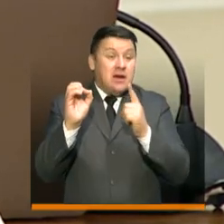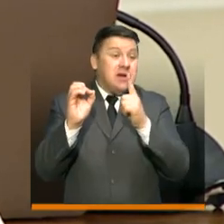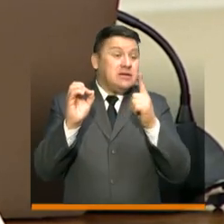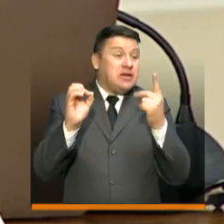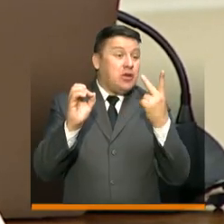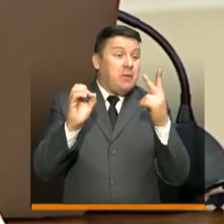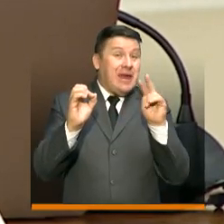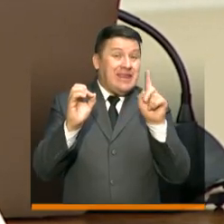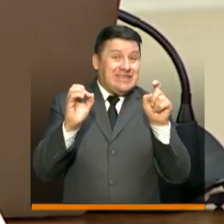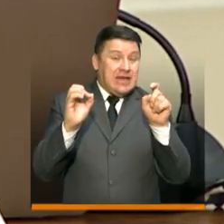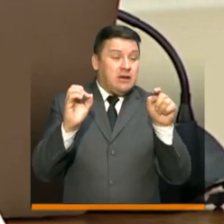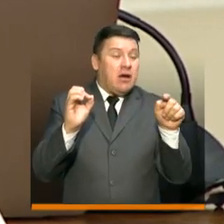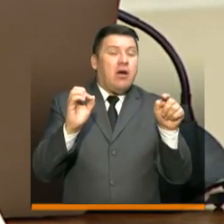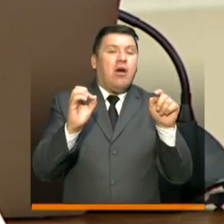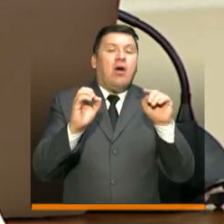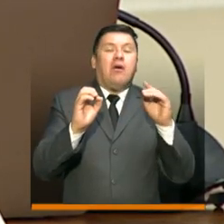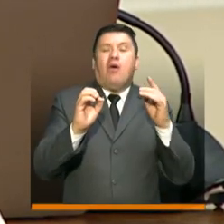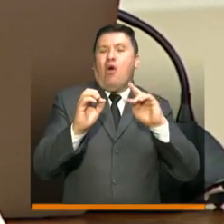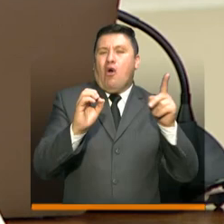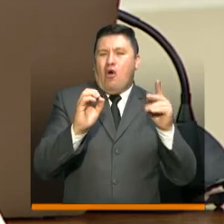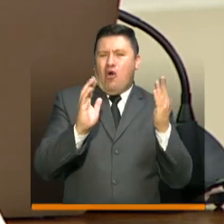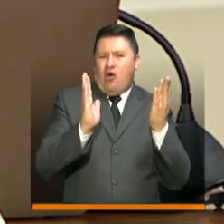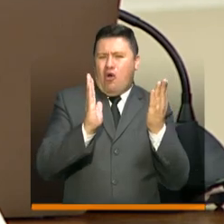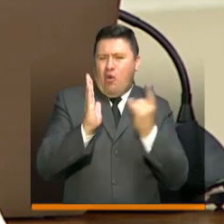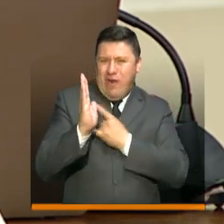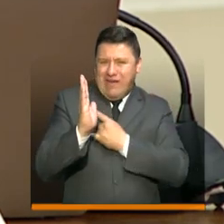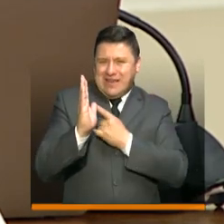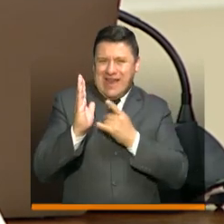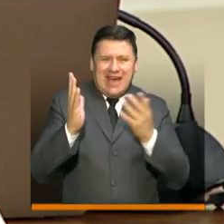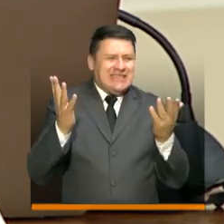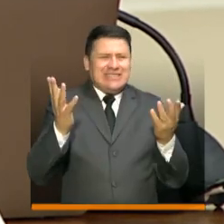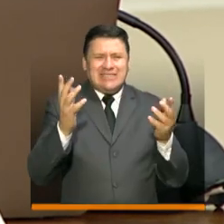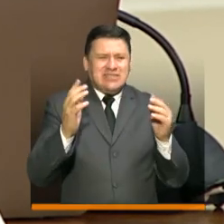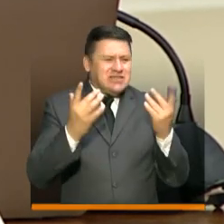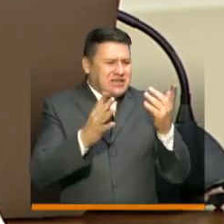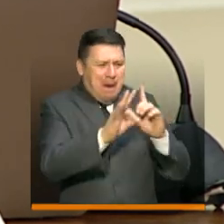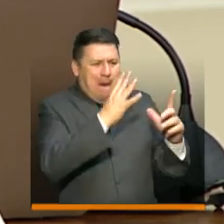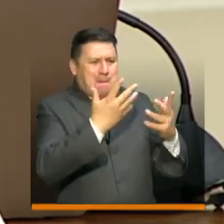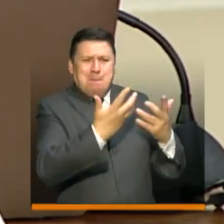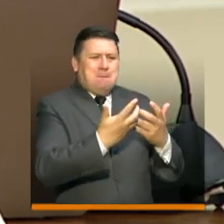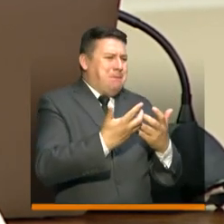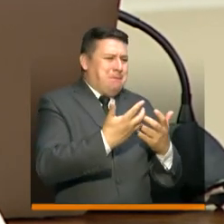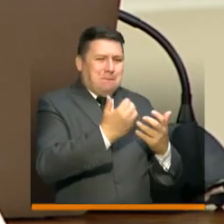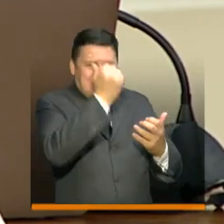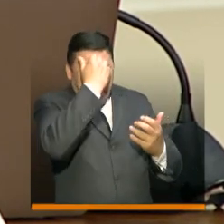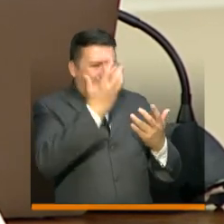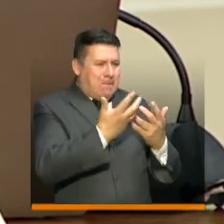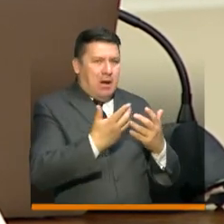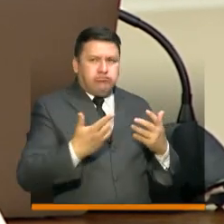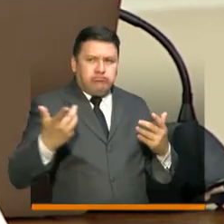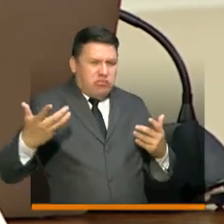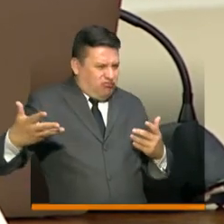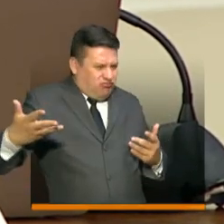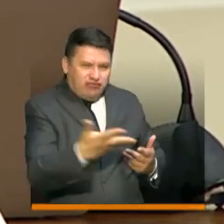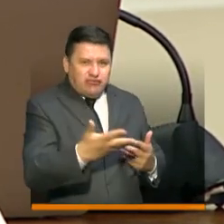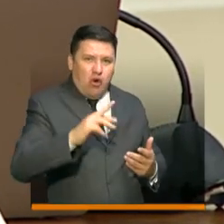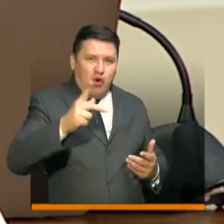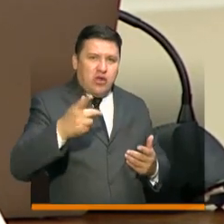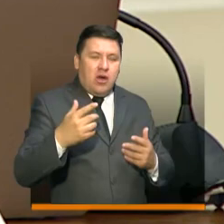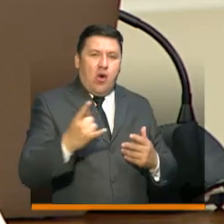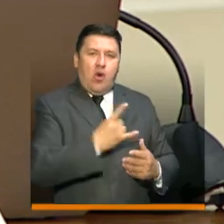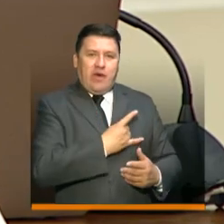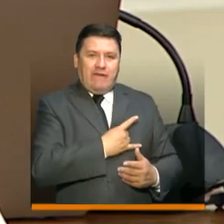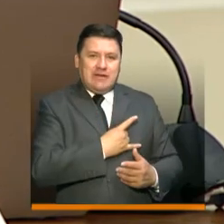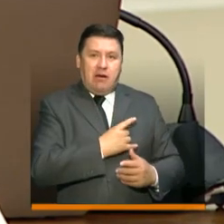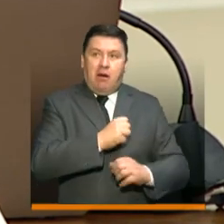en total. Con el liderazgo del viceministerio, del viceministro, se encontró una forma de no solamente tener solidaridad, sino avanzar